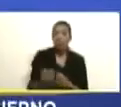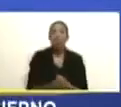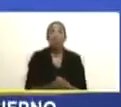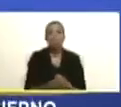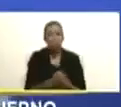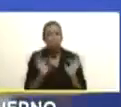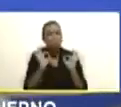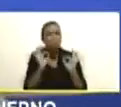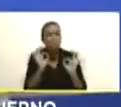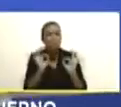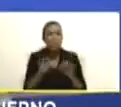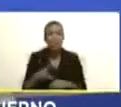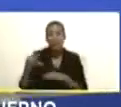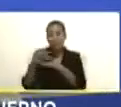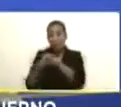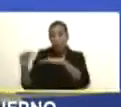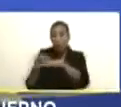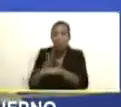Particularmente Guyana,